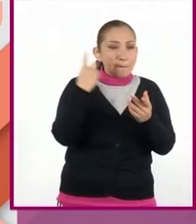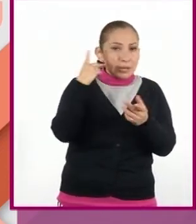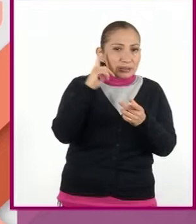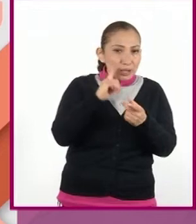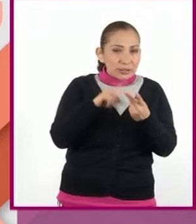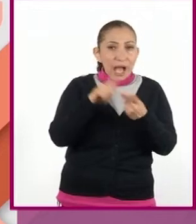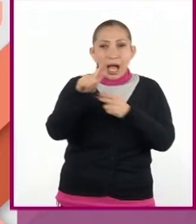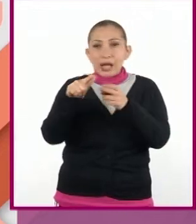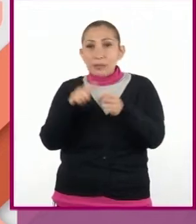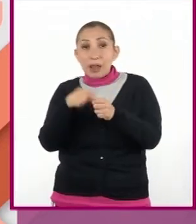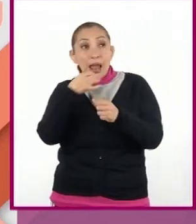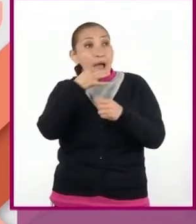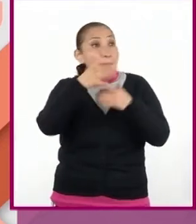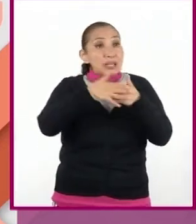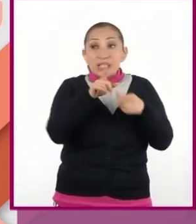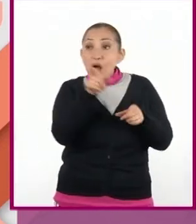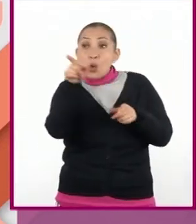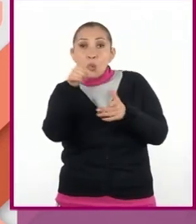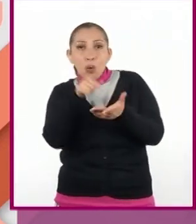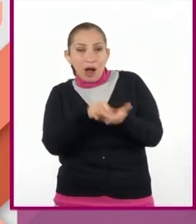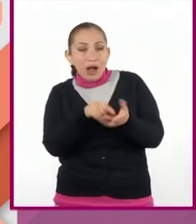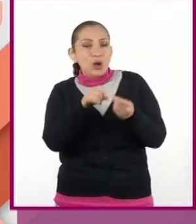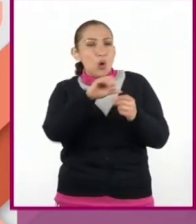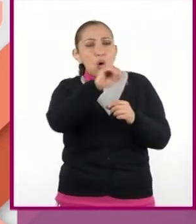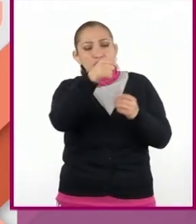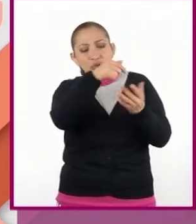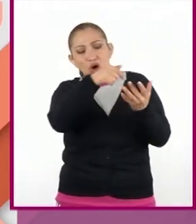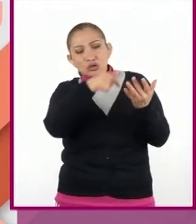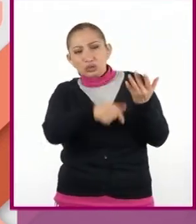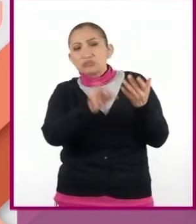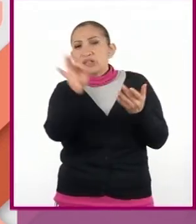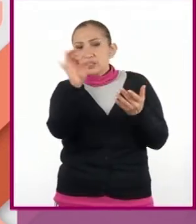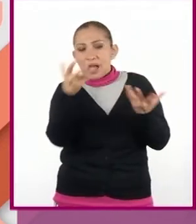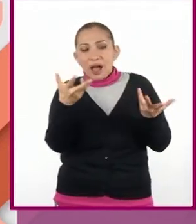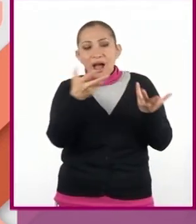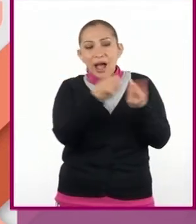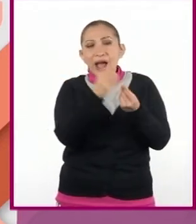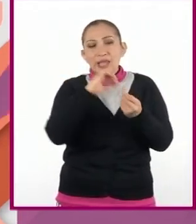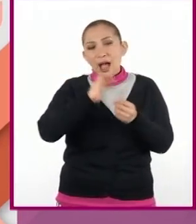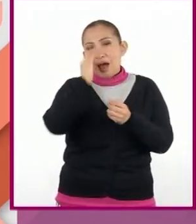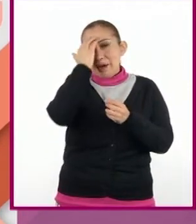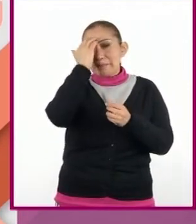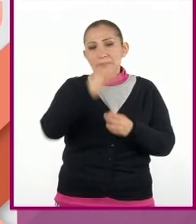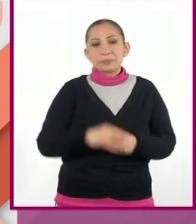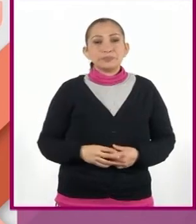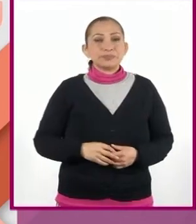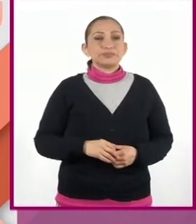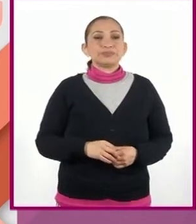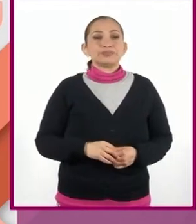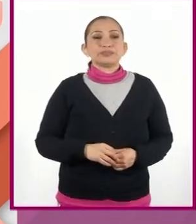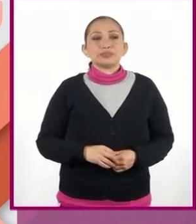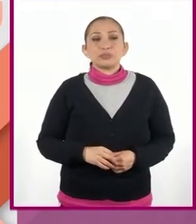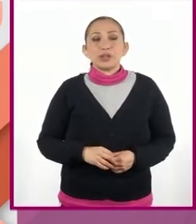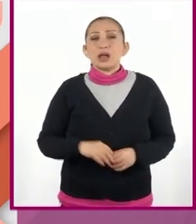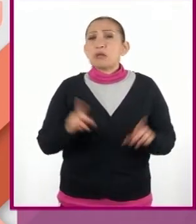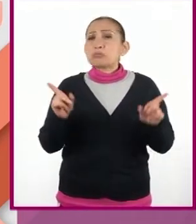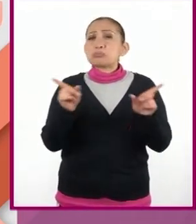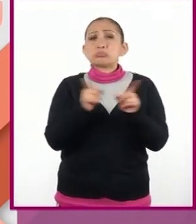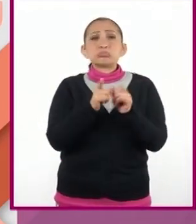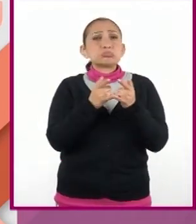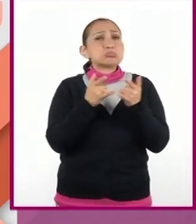animal que indica el camino a seguir y otros que posiblemente ustedes ya conozcan. Son breves.